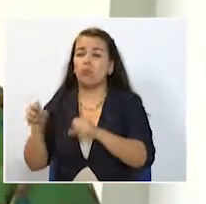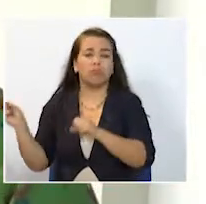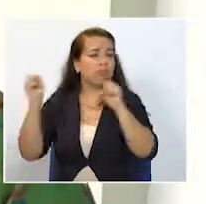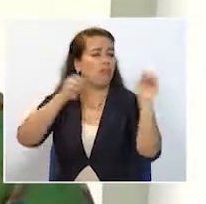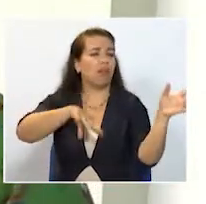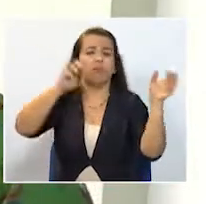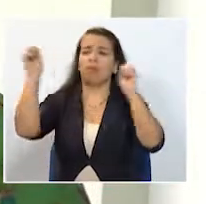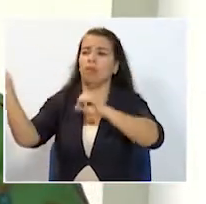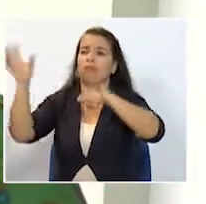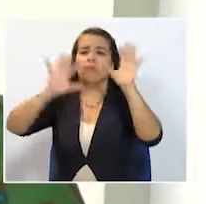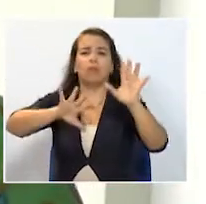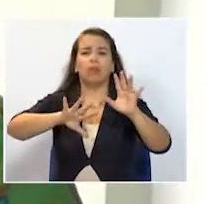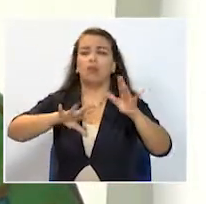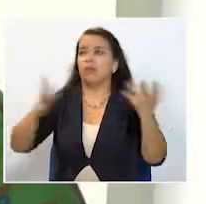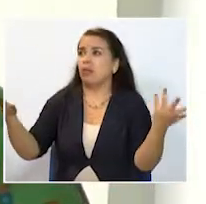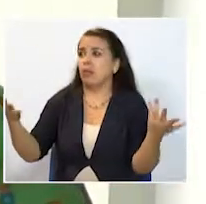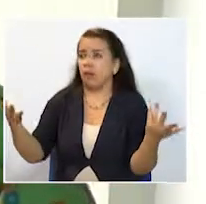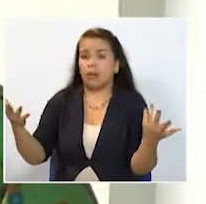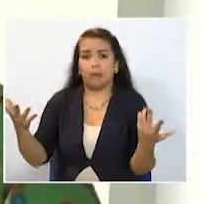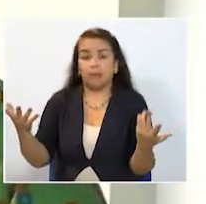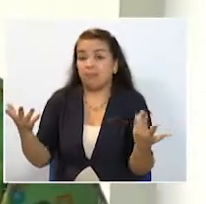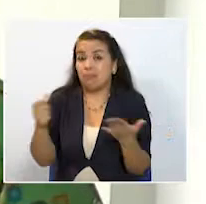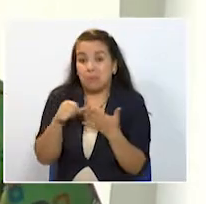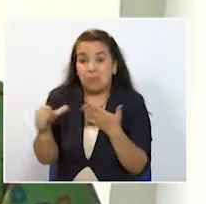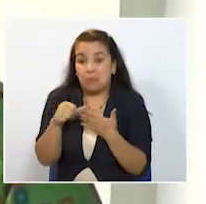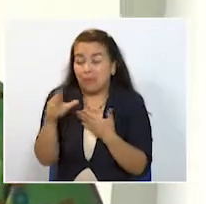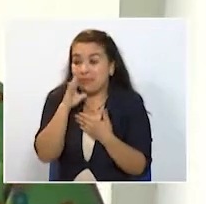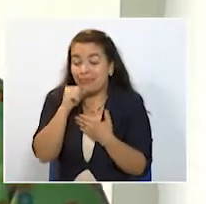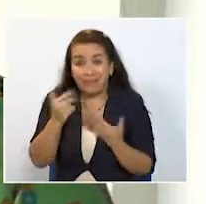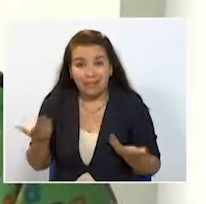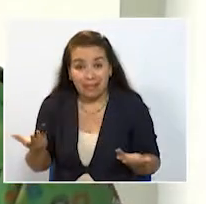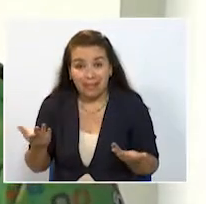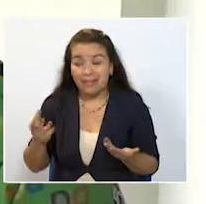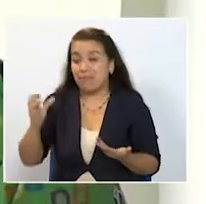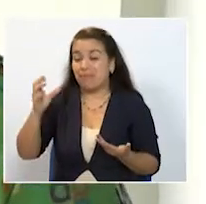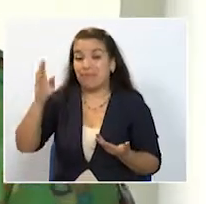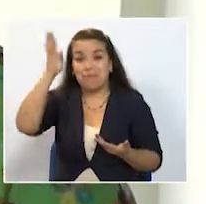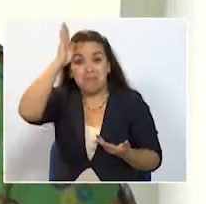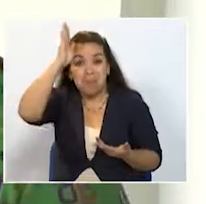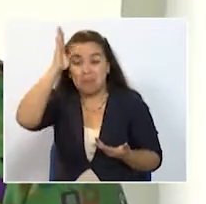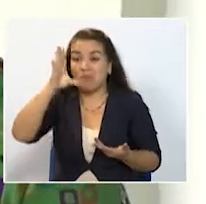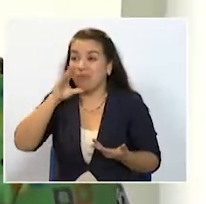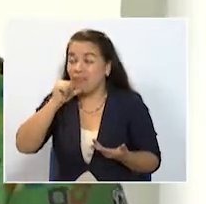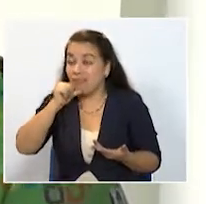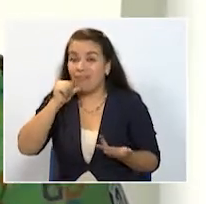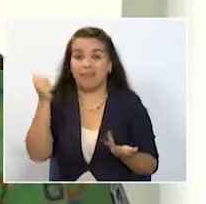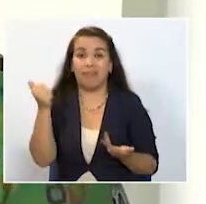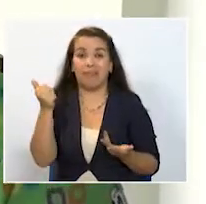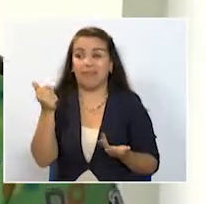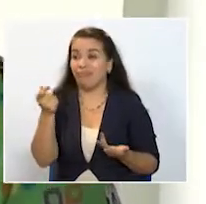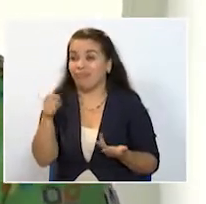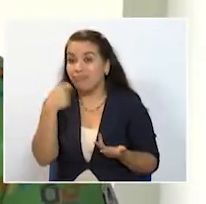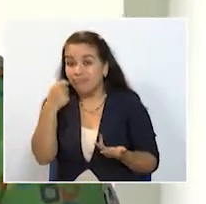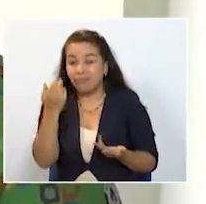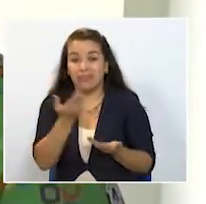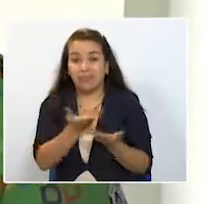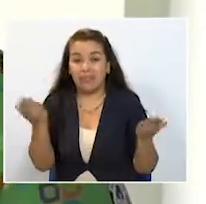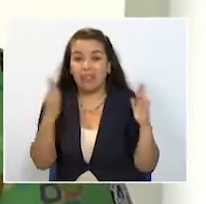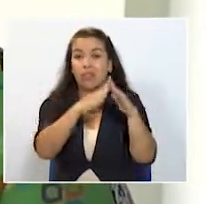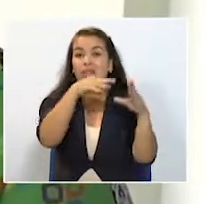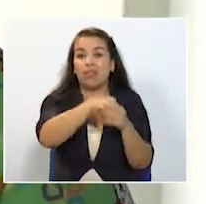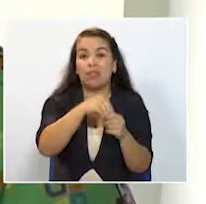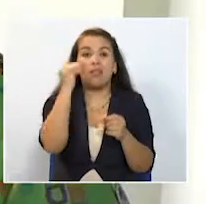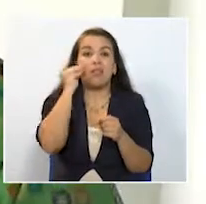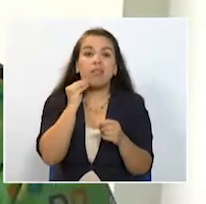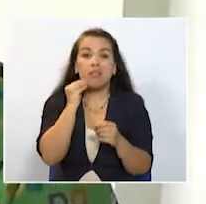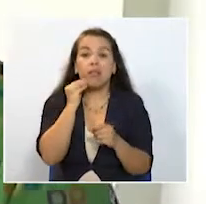porque ya no tenemos ni con qué subsidiarnos ni siquiera pasajes ni decir los problemas que hay en las casas por falta